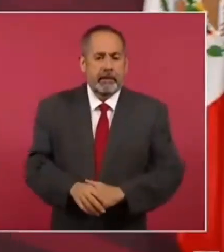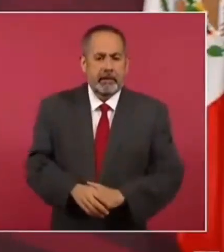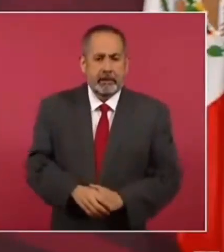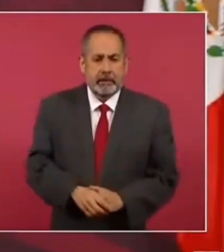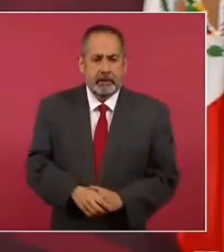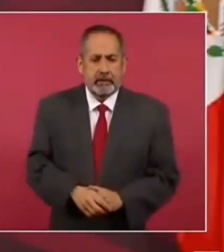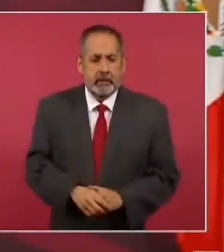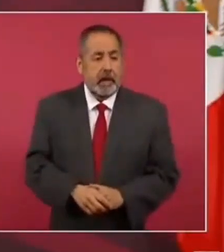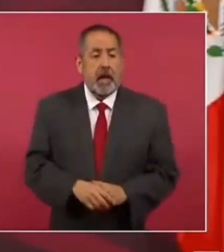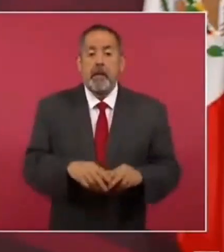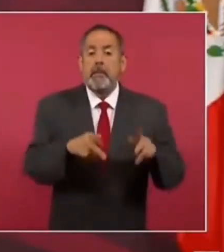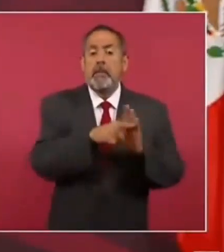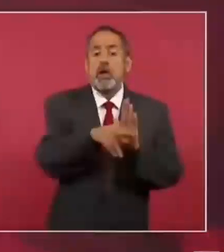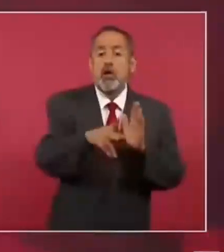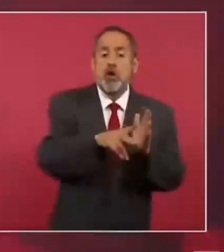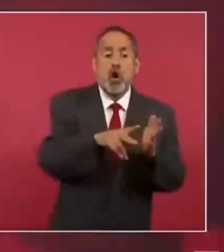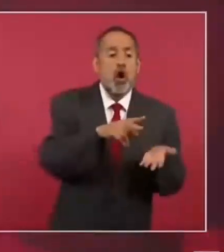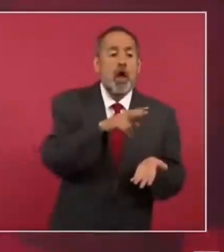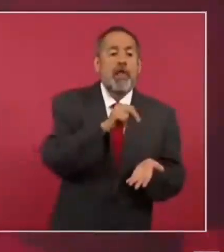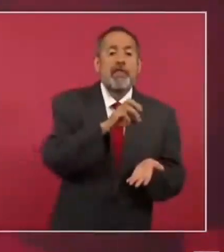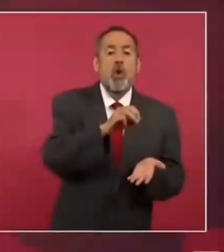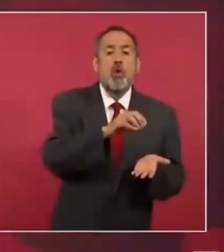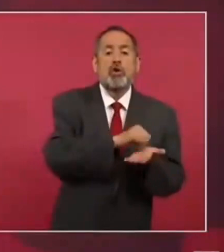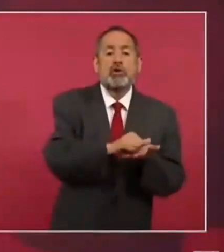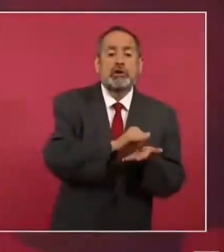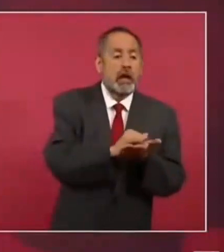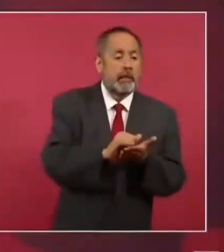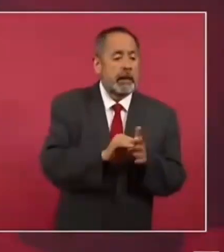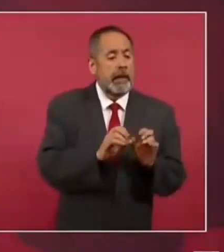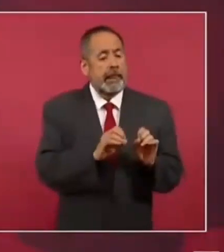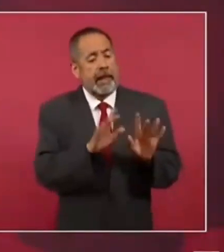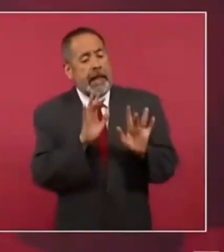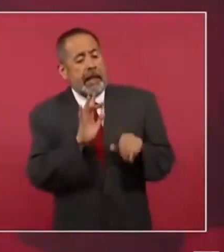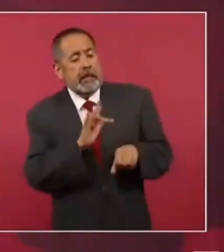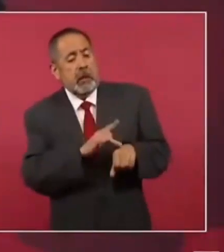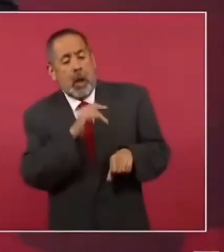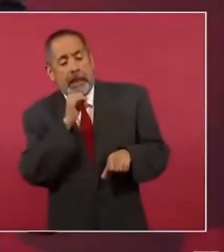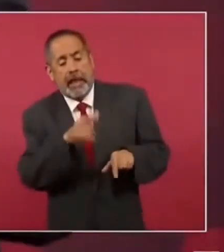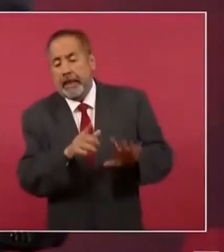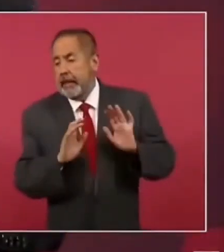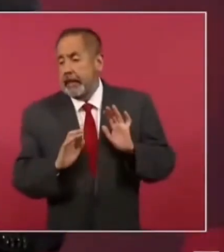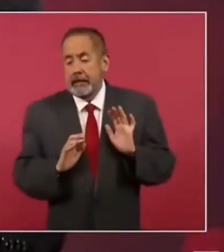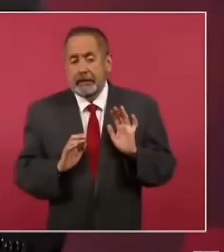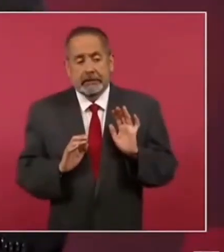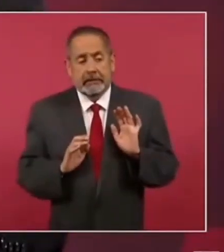Y al New York Times, no lo tocan ni con el pétalo de una rosa.